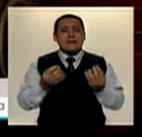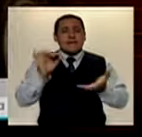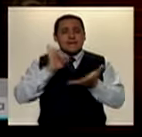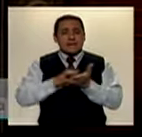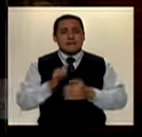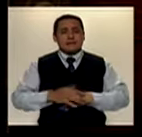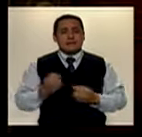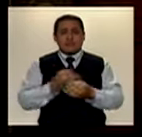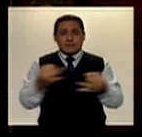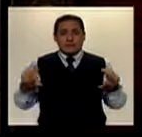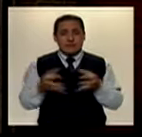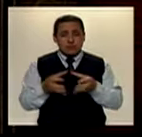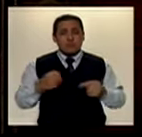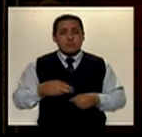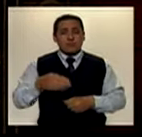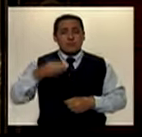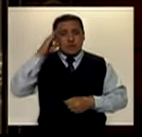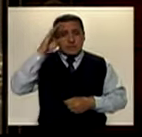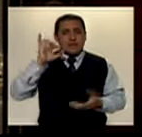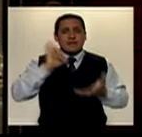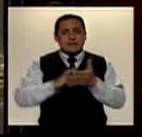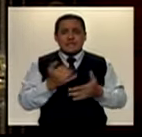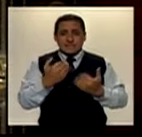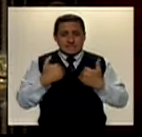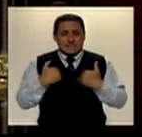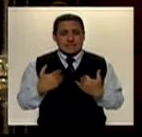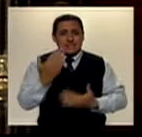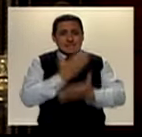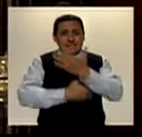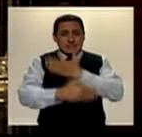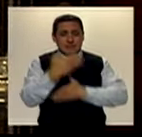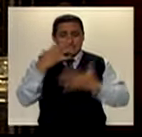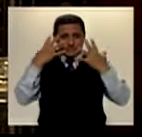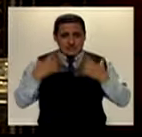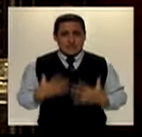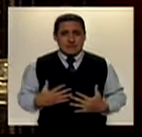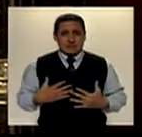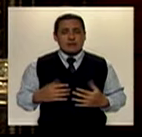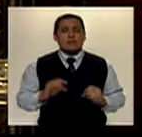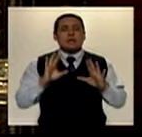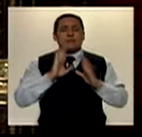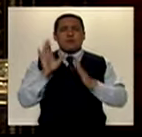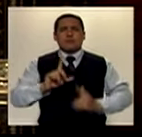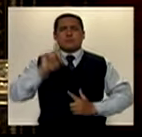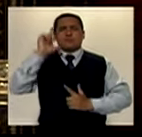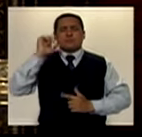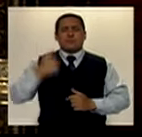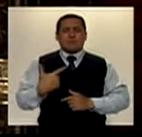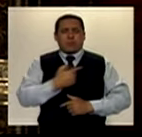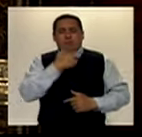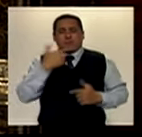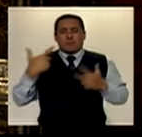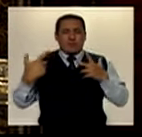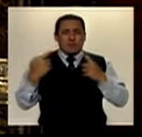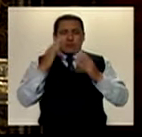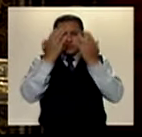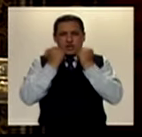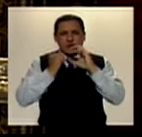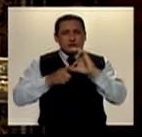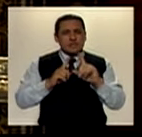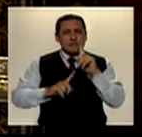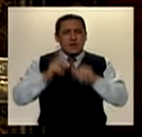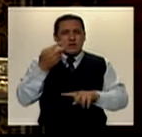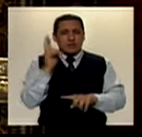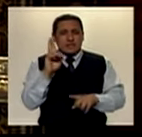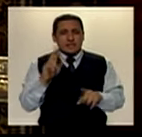que los policías que han quedado en situación de discapacidad por cumplimiento del deber, enfrentamiento al terrorismo, a la